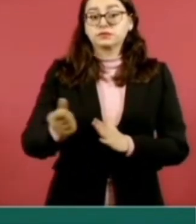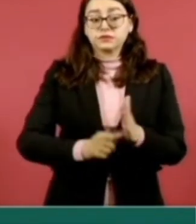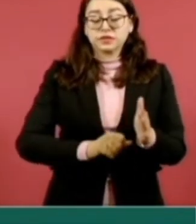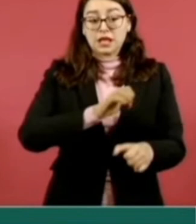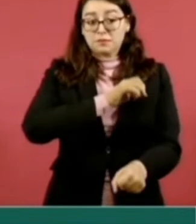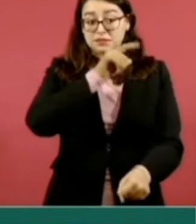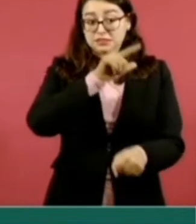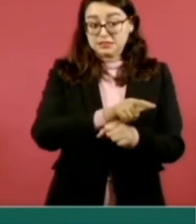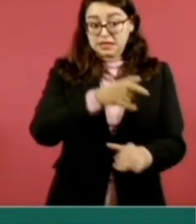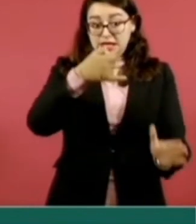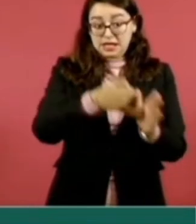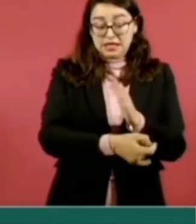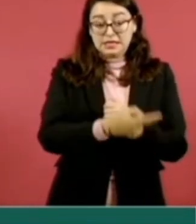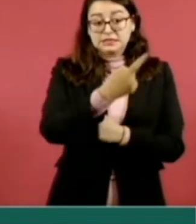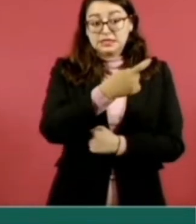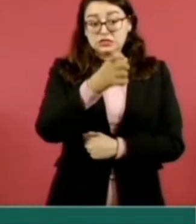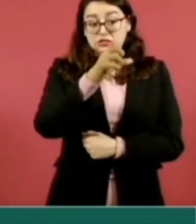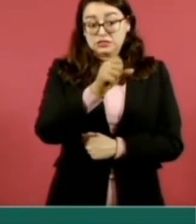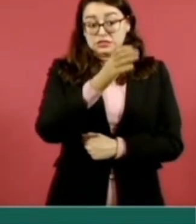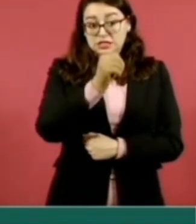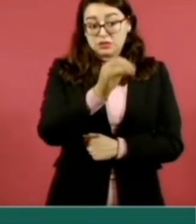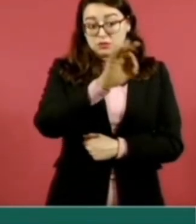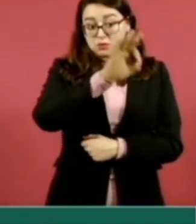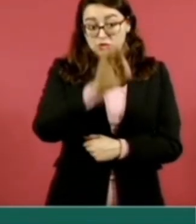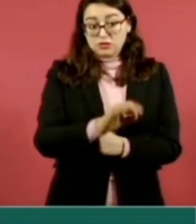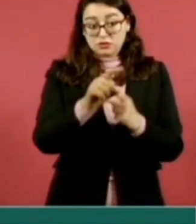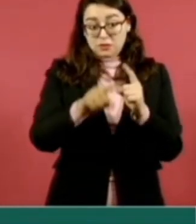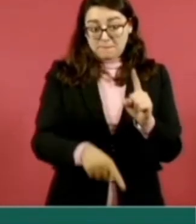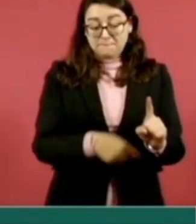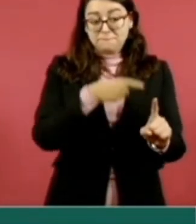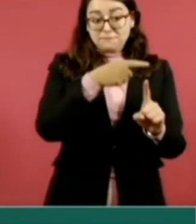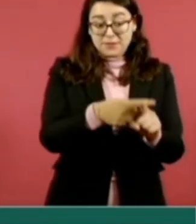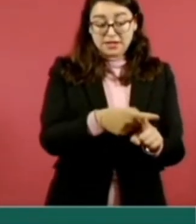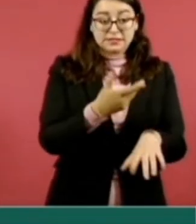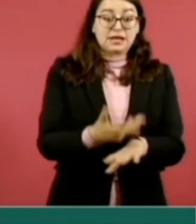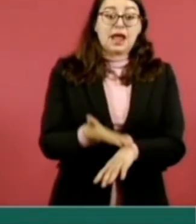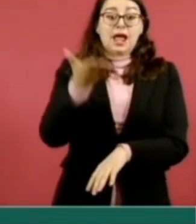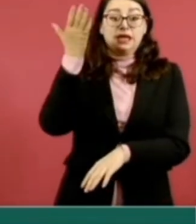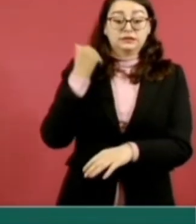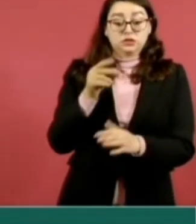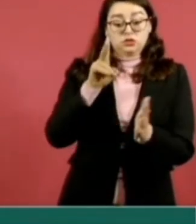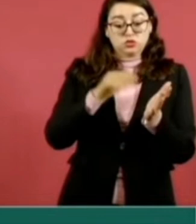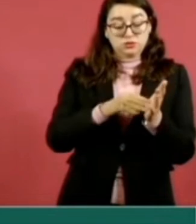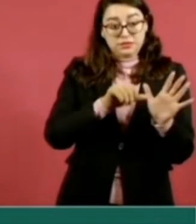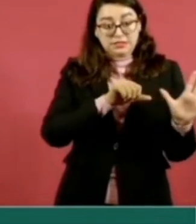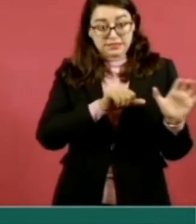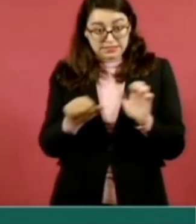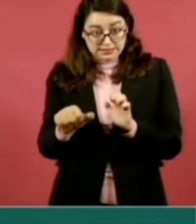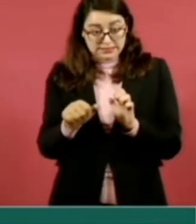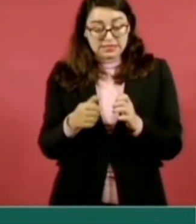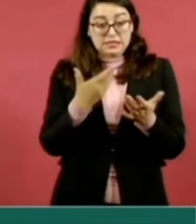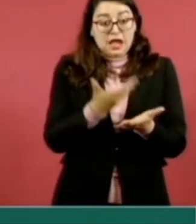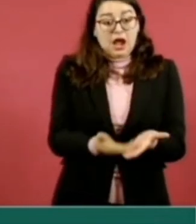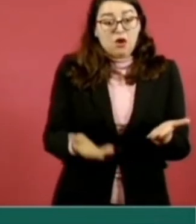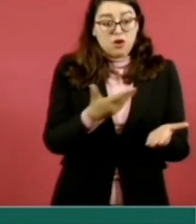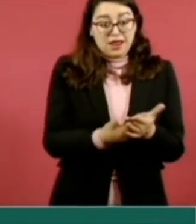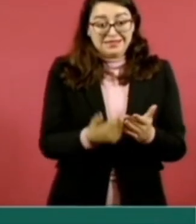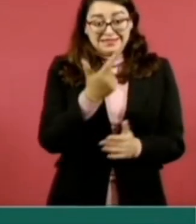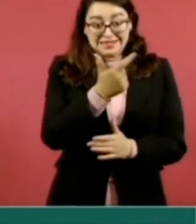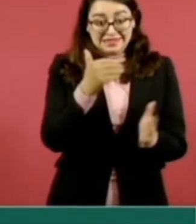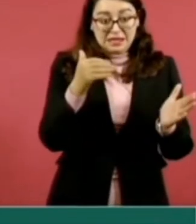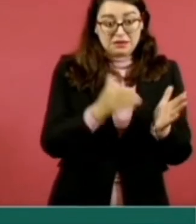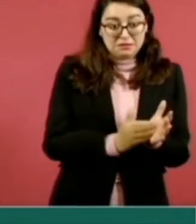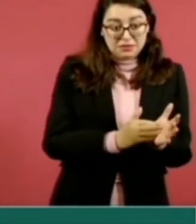especialidad tuvo un incremento de 169 por ciento, pasando de 2 mil 657 mil 129.